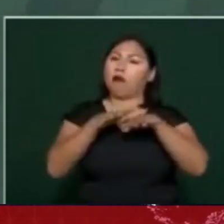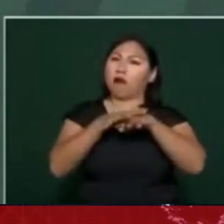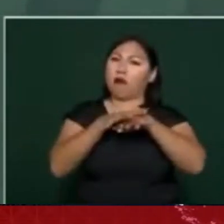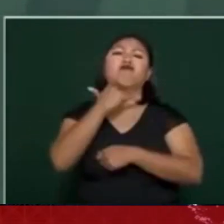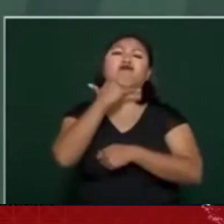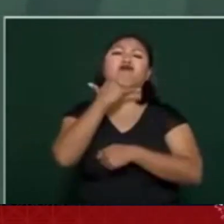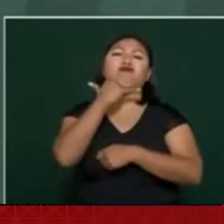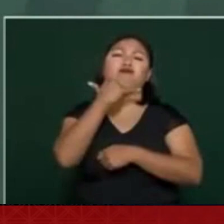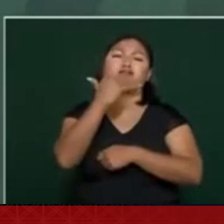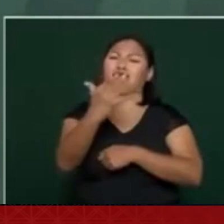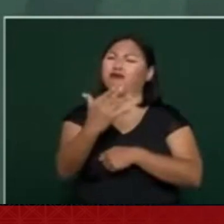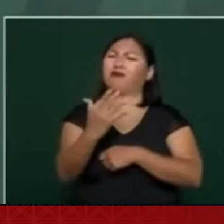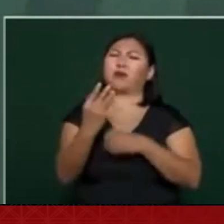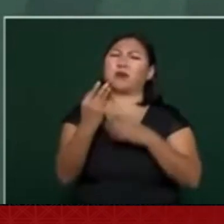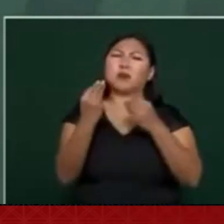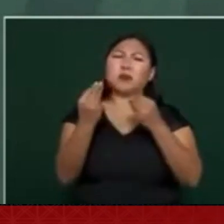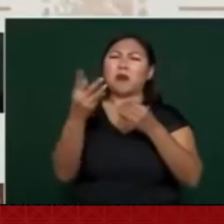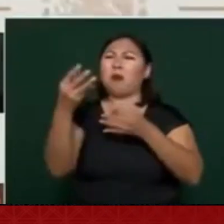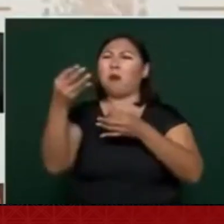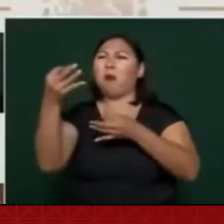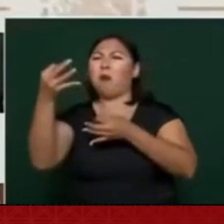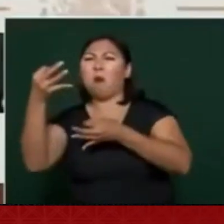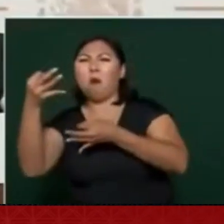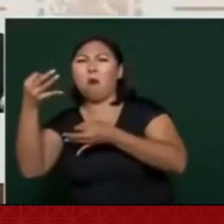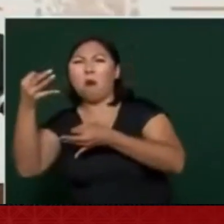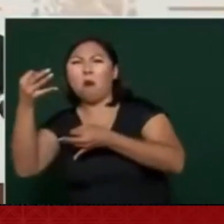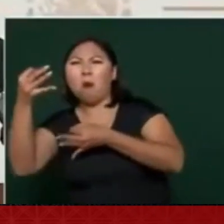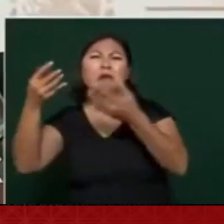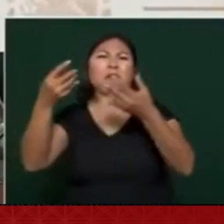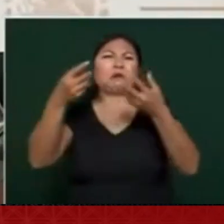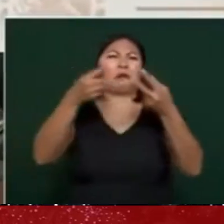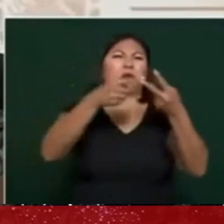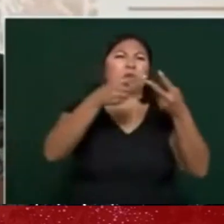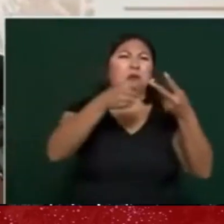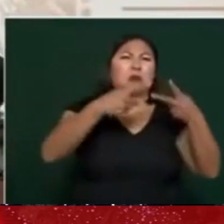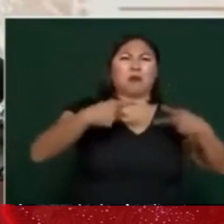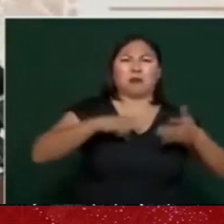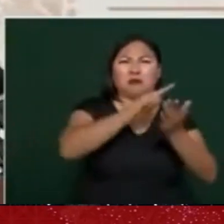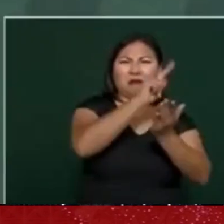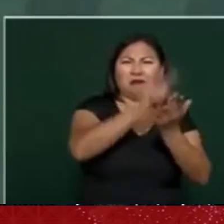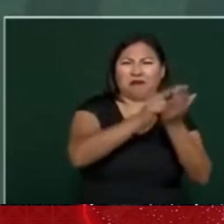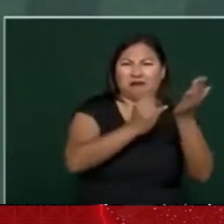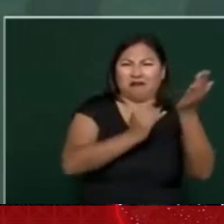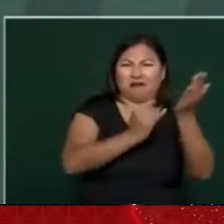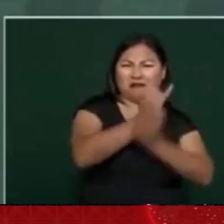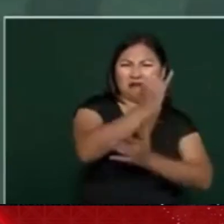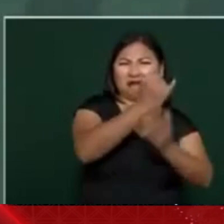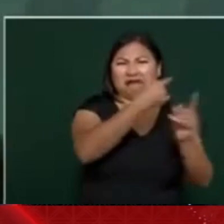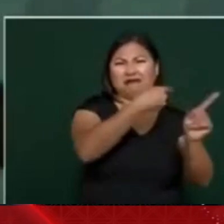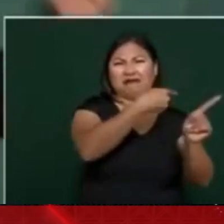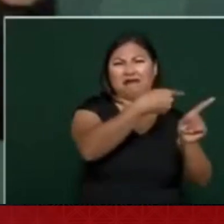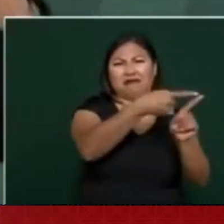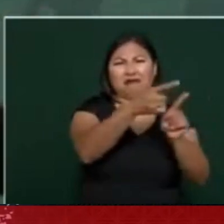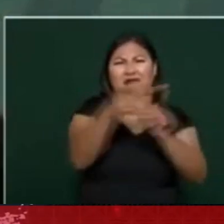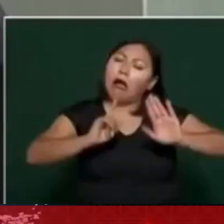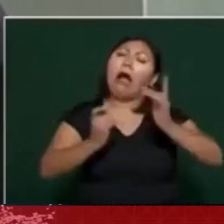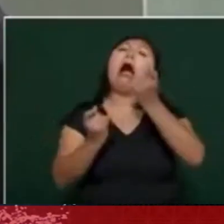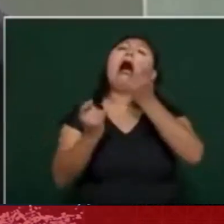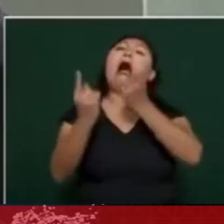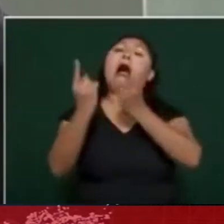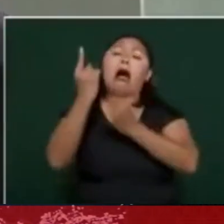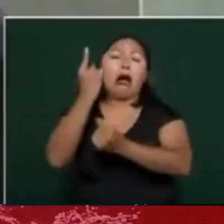corrupción en jueces, magistrados, ministros, con honrosas decepciones. No generalizar,